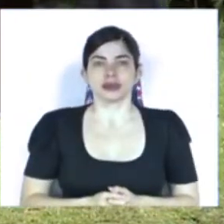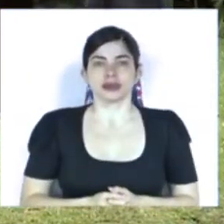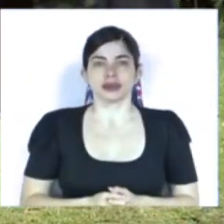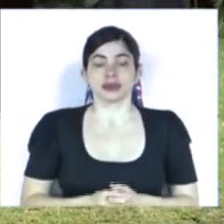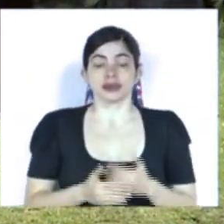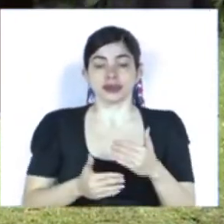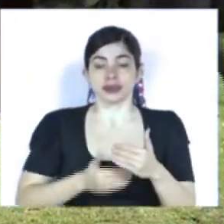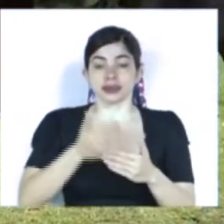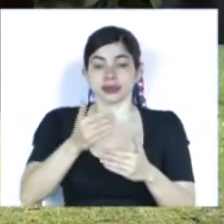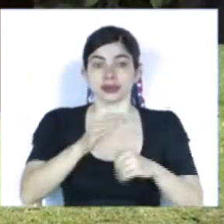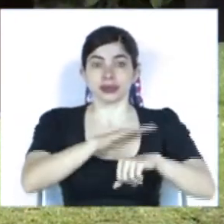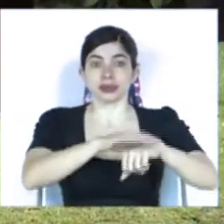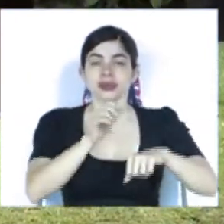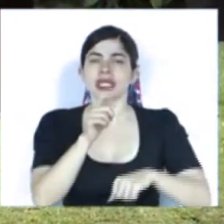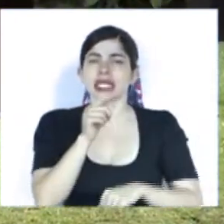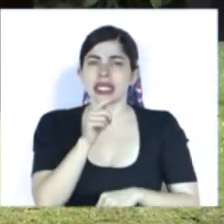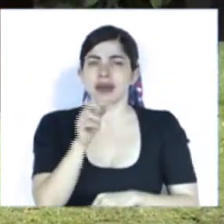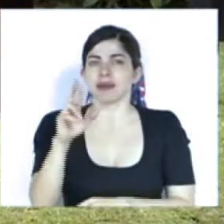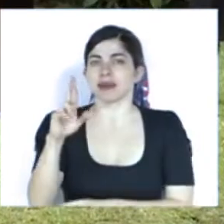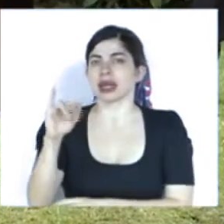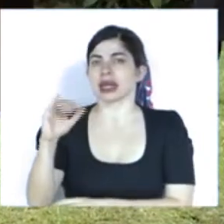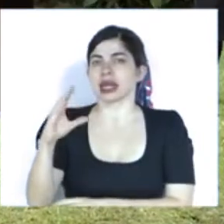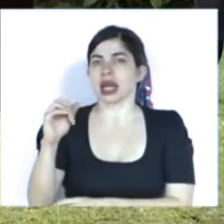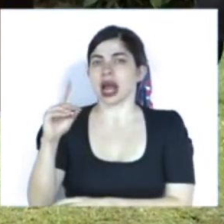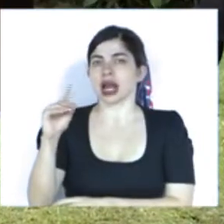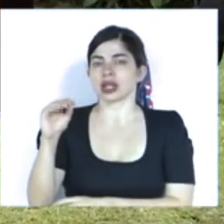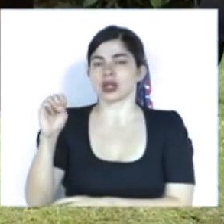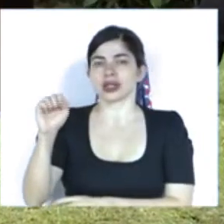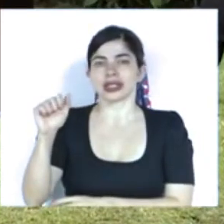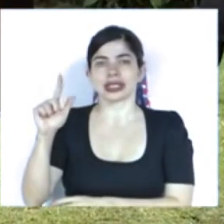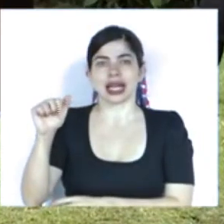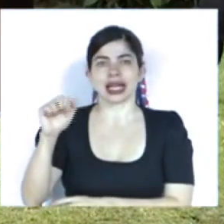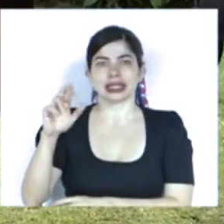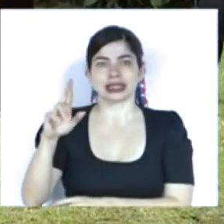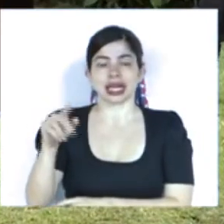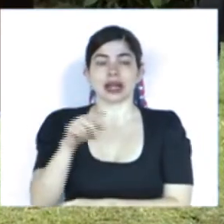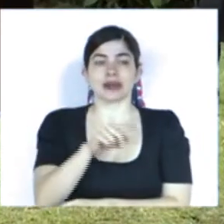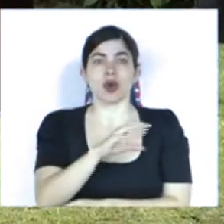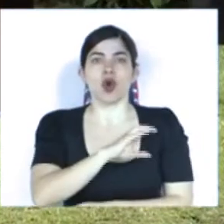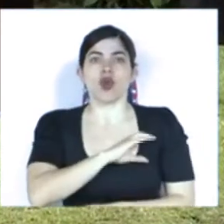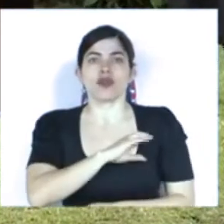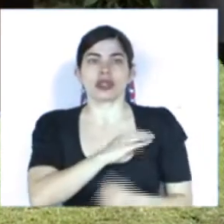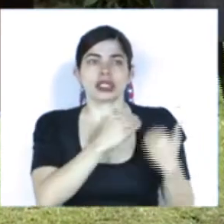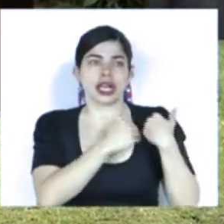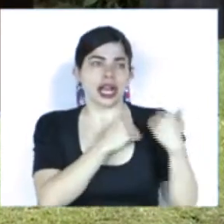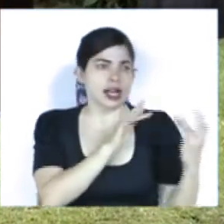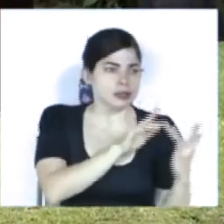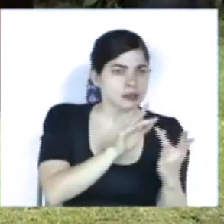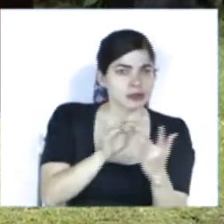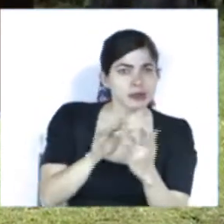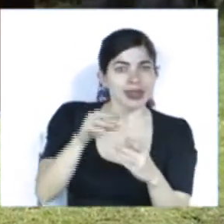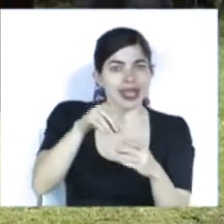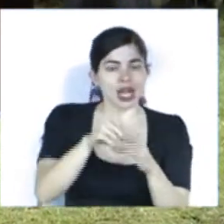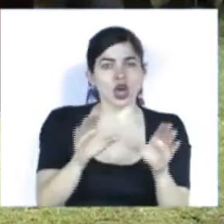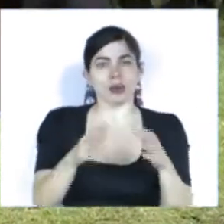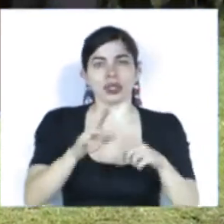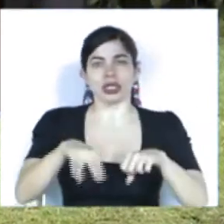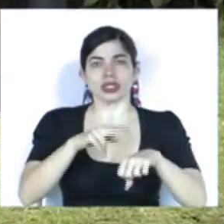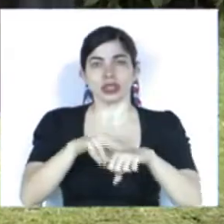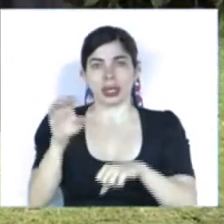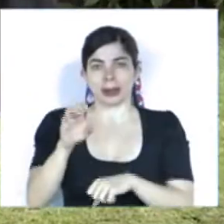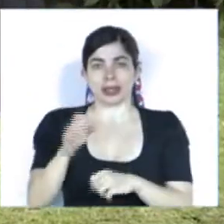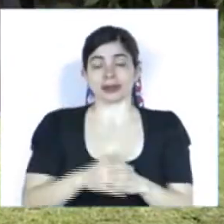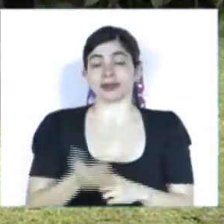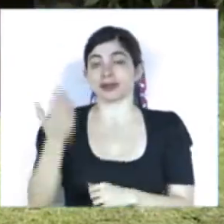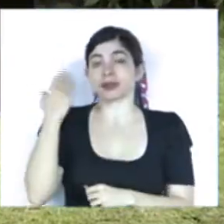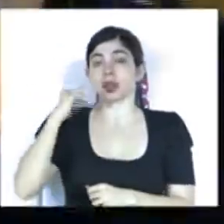De seguido llamamos al señor Ricardo Salazar Cruz, oficial de enlace de la Comisión Nacional de Emergencias. En julio de